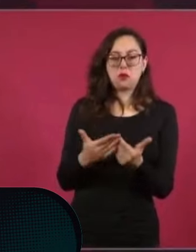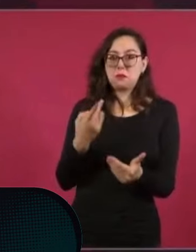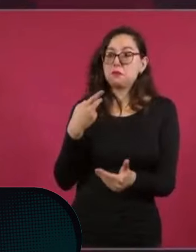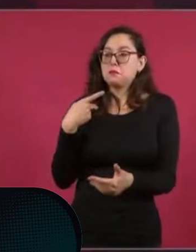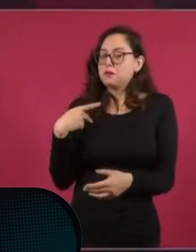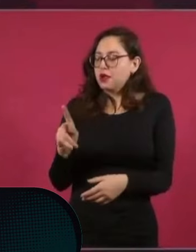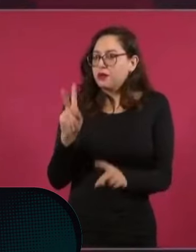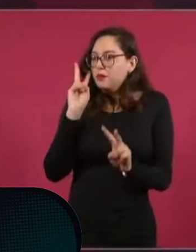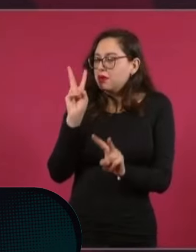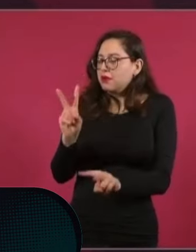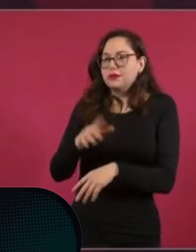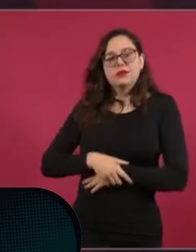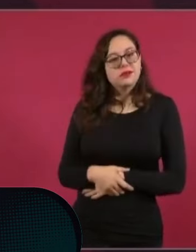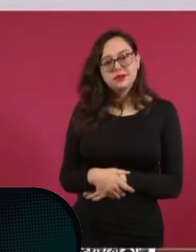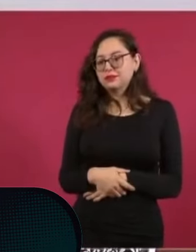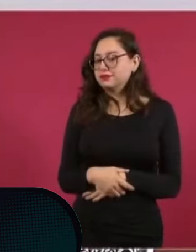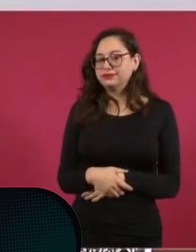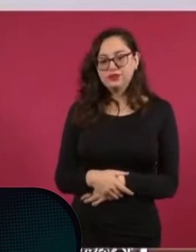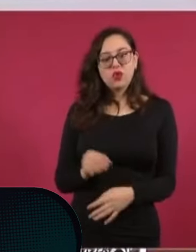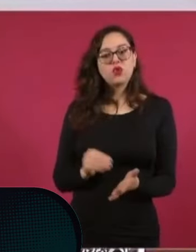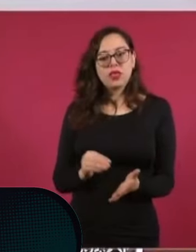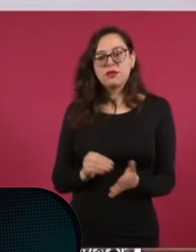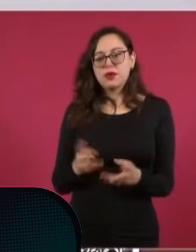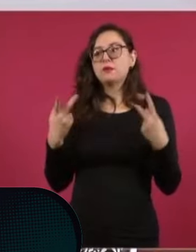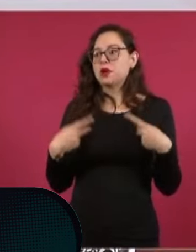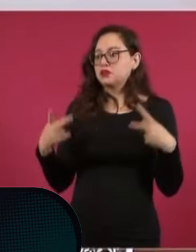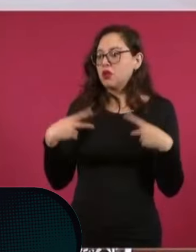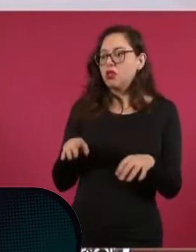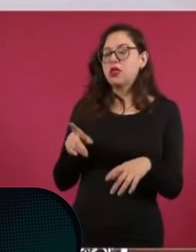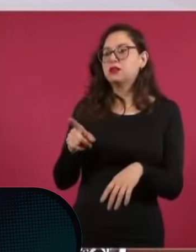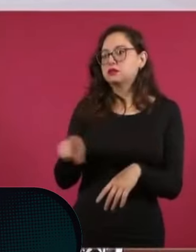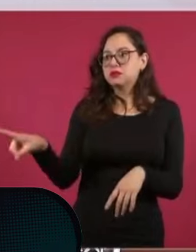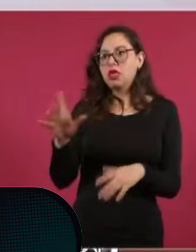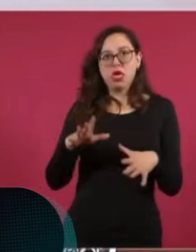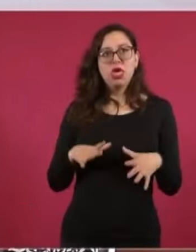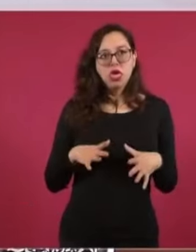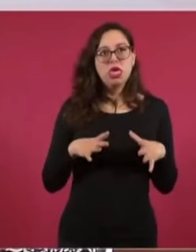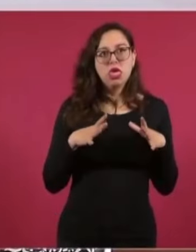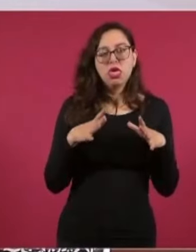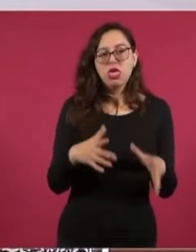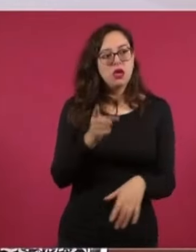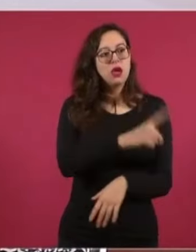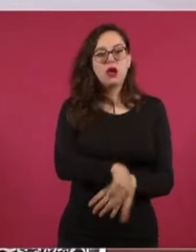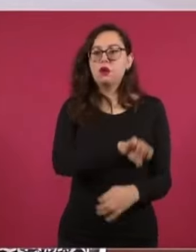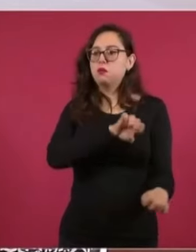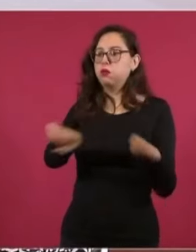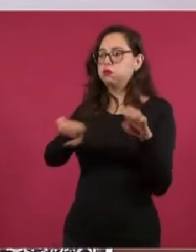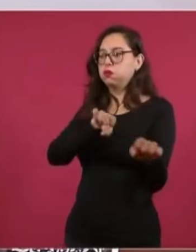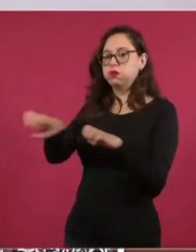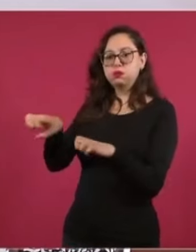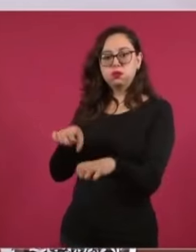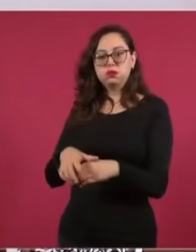algunos asistentes a la manifestación y no tenían